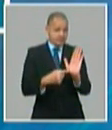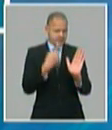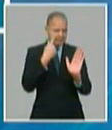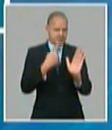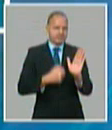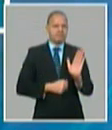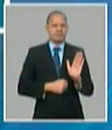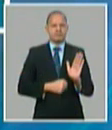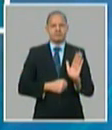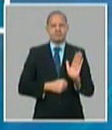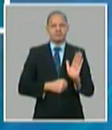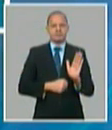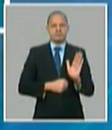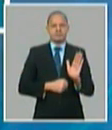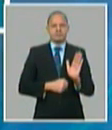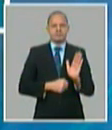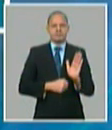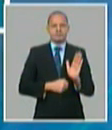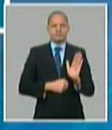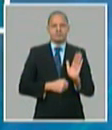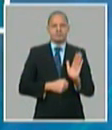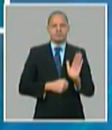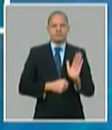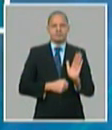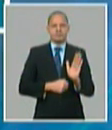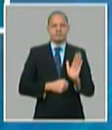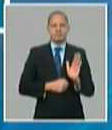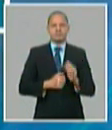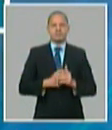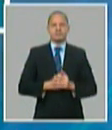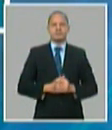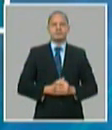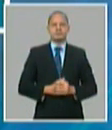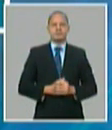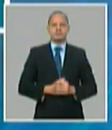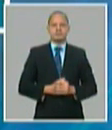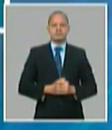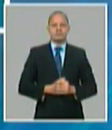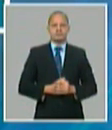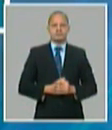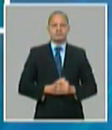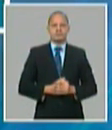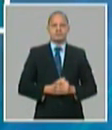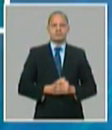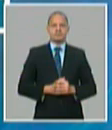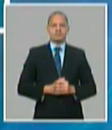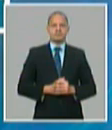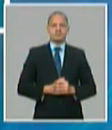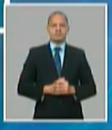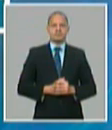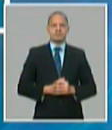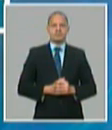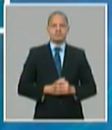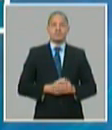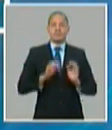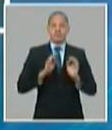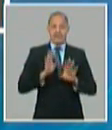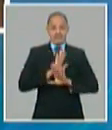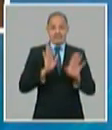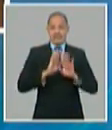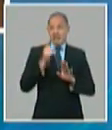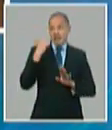estamos proyectando la circulación mercantil minorista y esto ya está recalculado al ordenamiento monetario